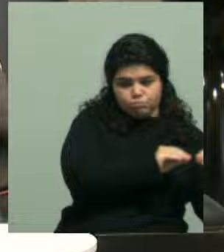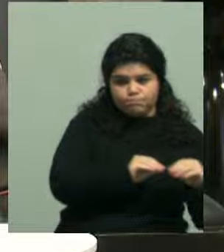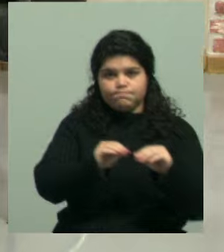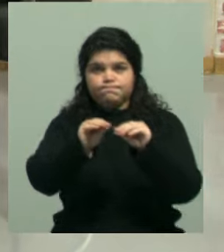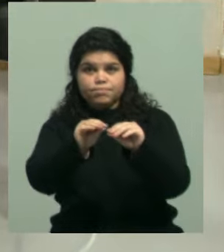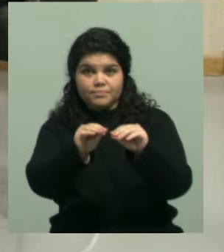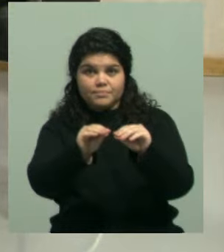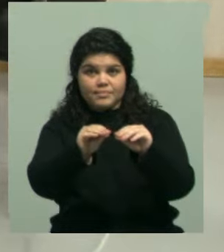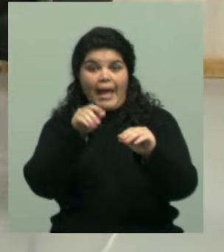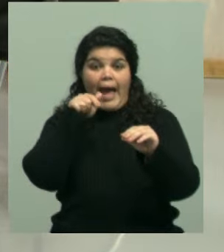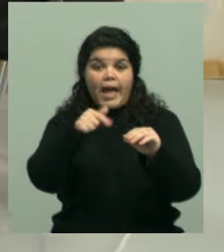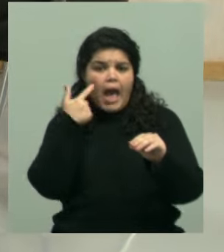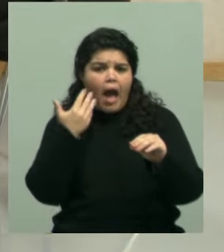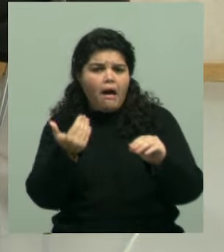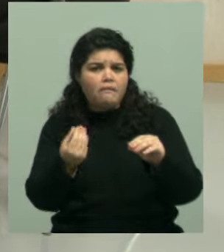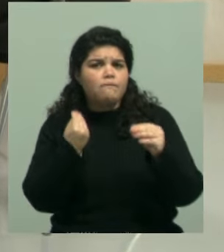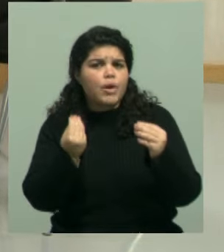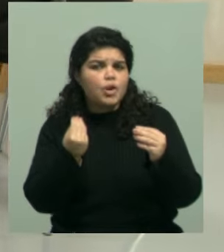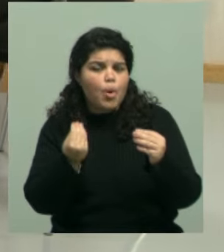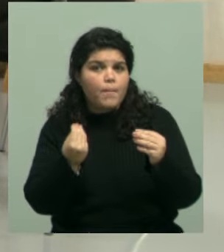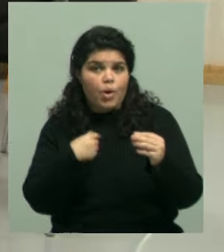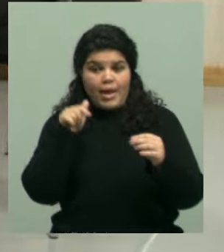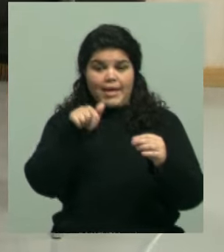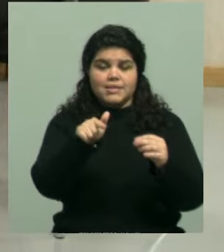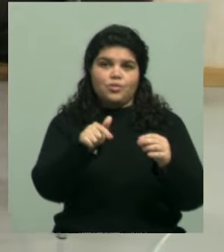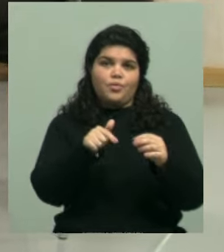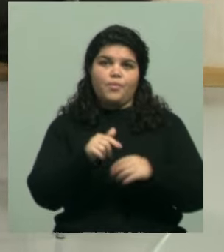querés verificar, que querés chequear, y te lanza